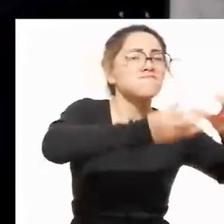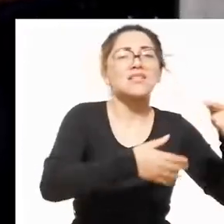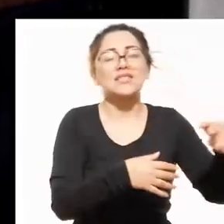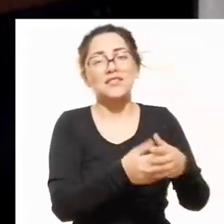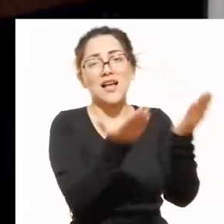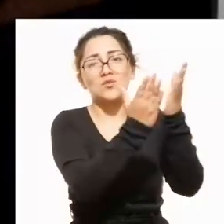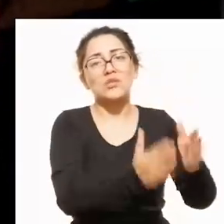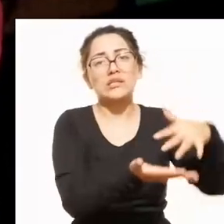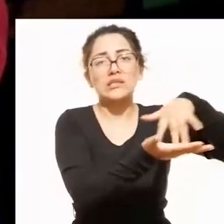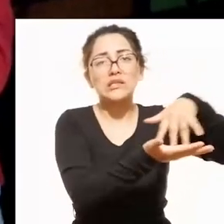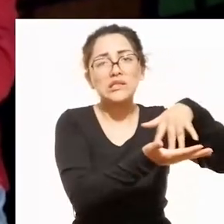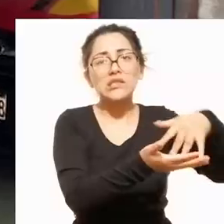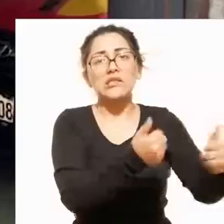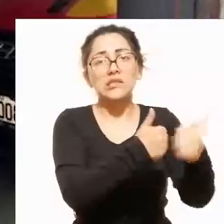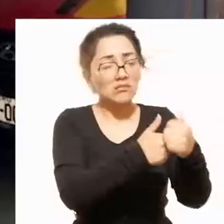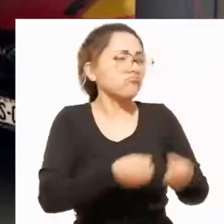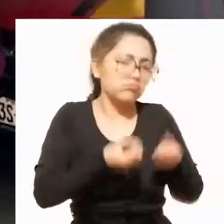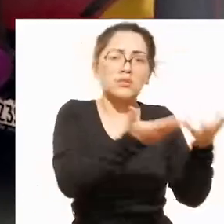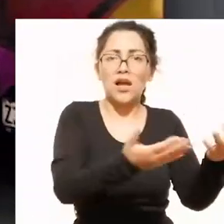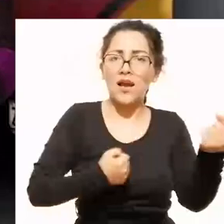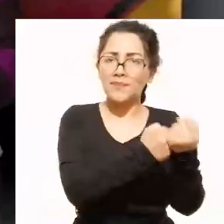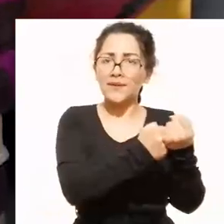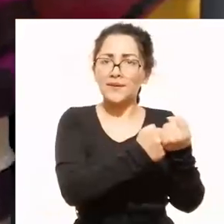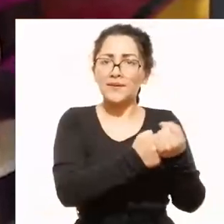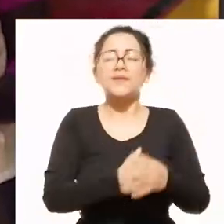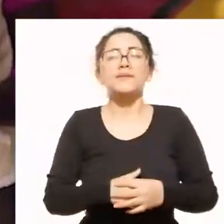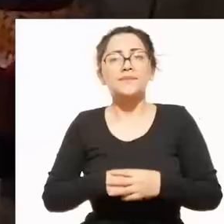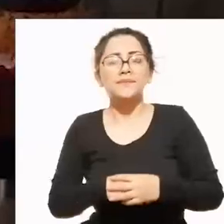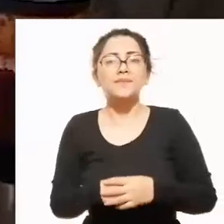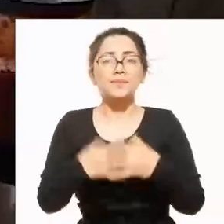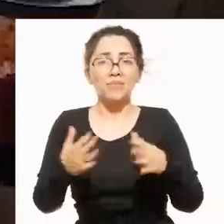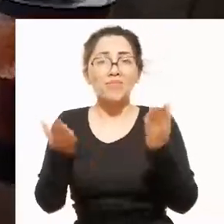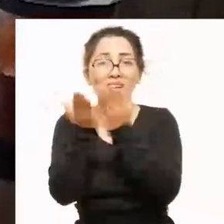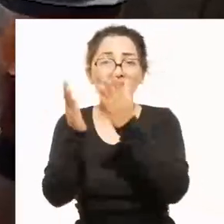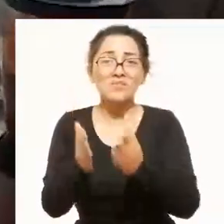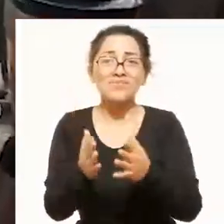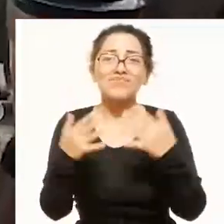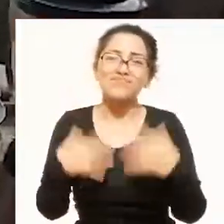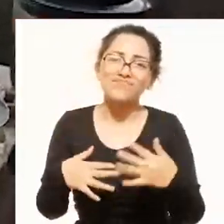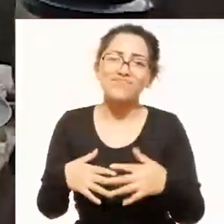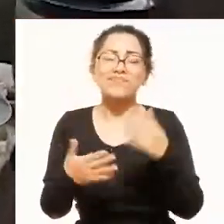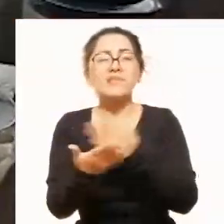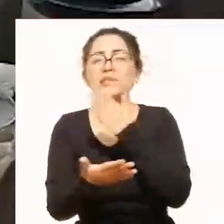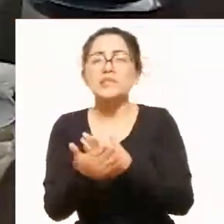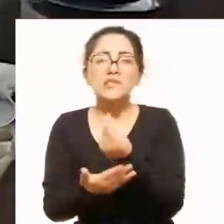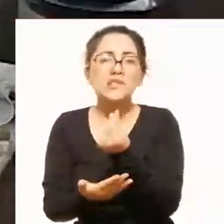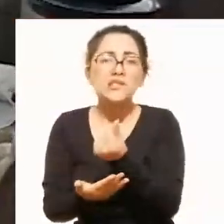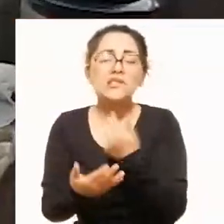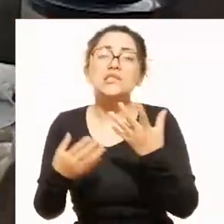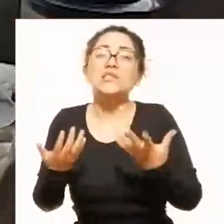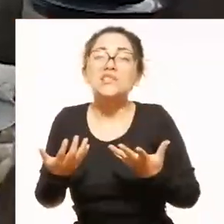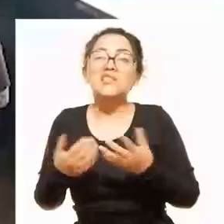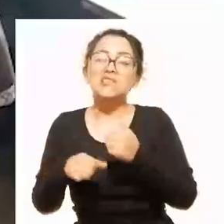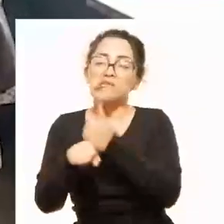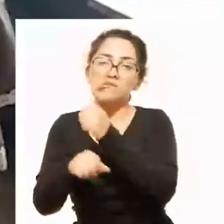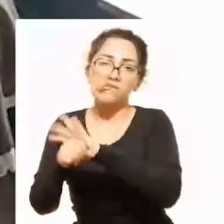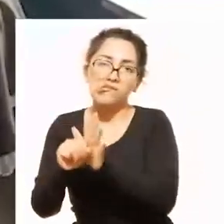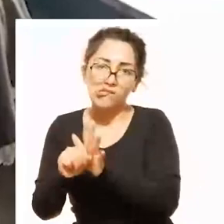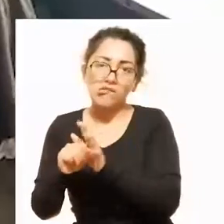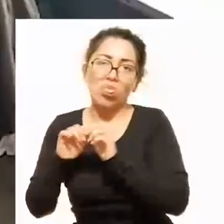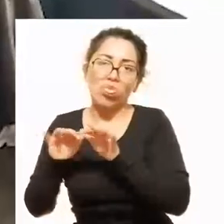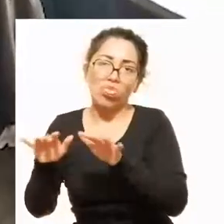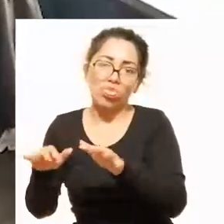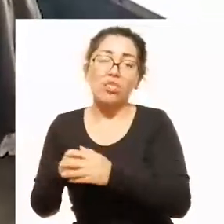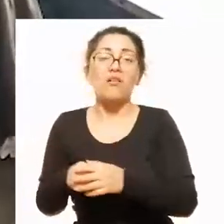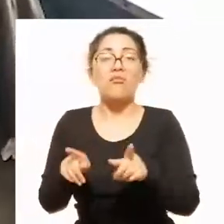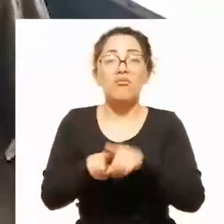conectividad a los universitarios agustinos más vulnerables. Muchos de nuestros alumnos atraviesan problemas económicos a